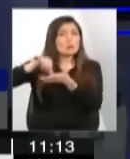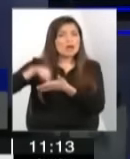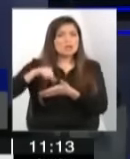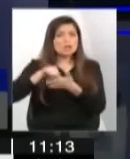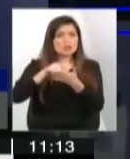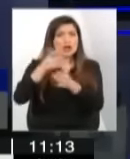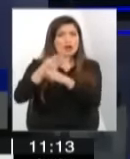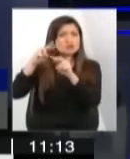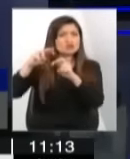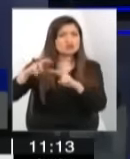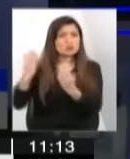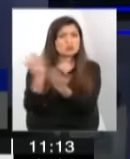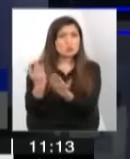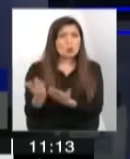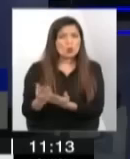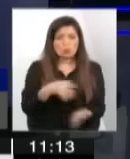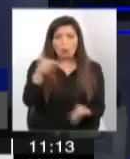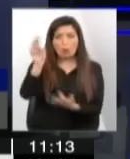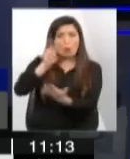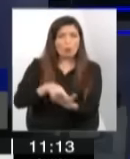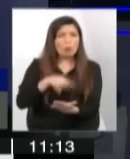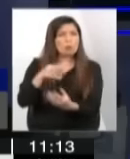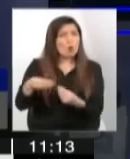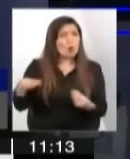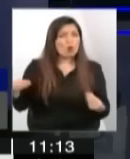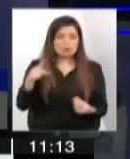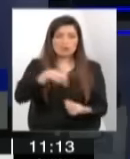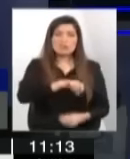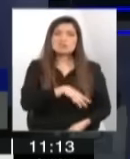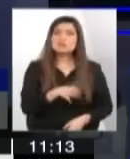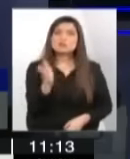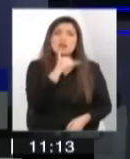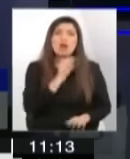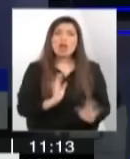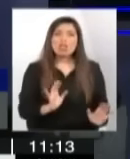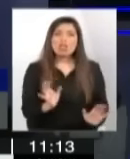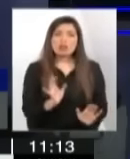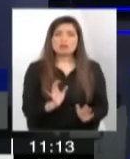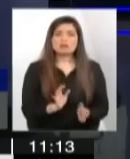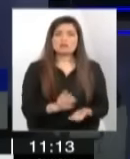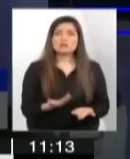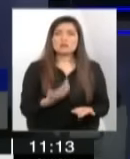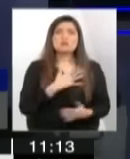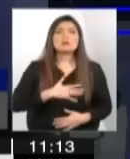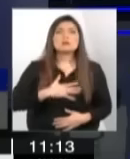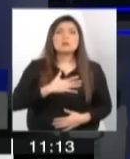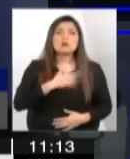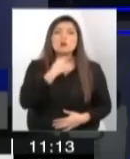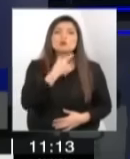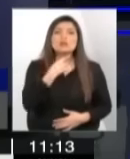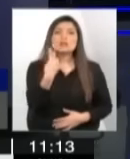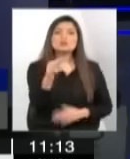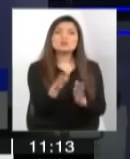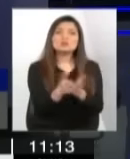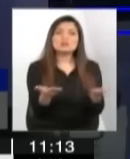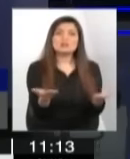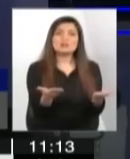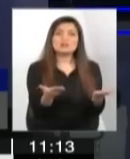lee mucho. Aquí en Chile no hay ningún estudio parecido al que hace Edison, y que a mí me encantaría conocer su libro, porque debe ser muy